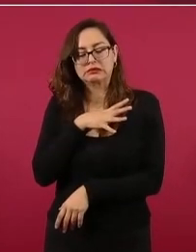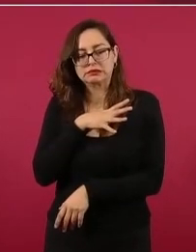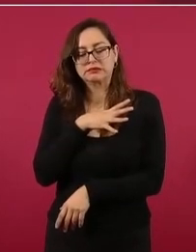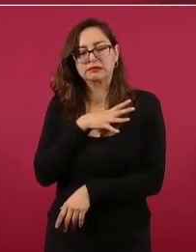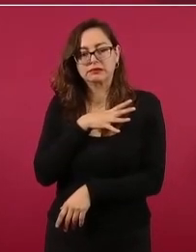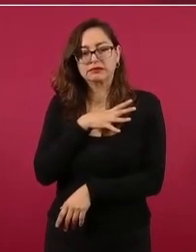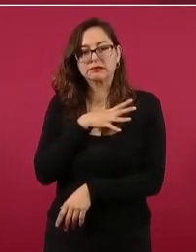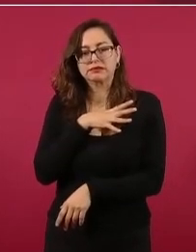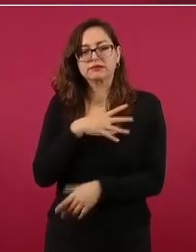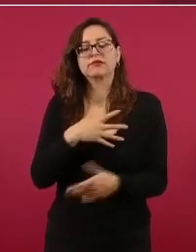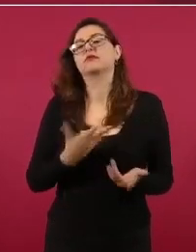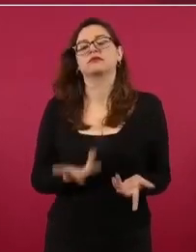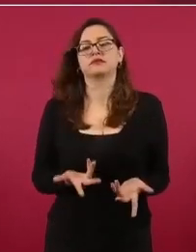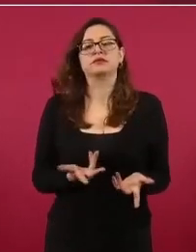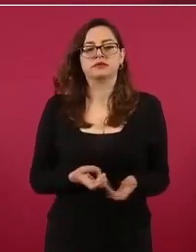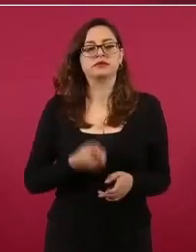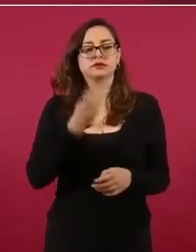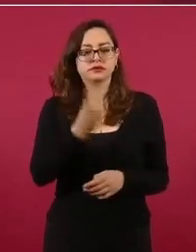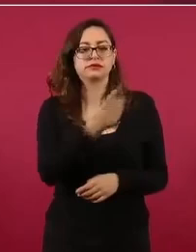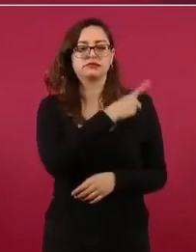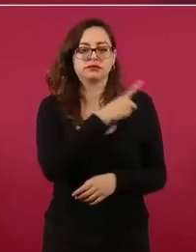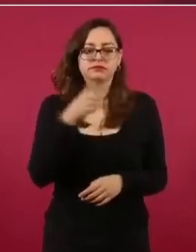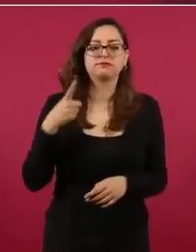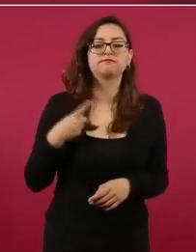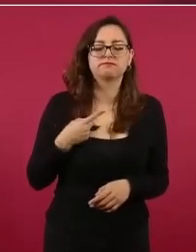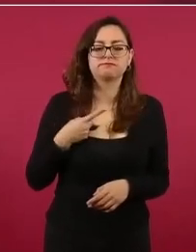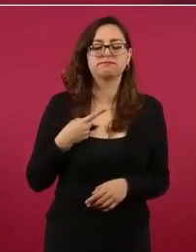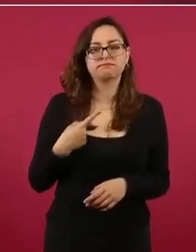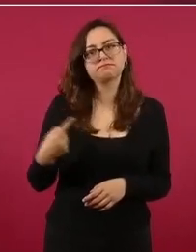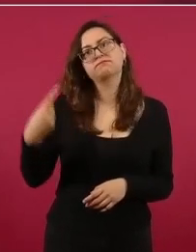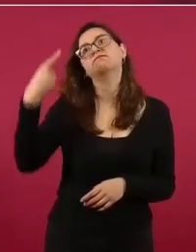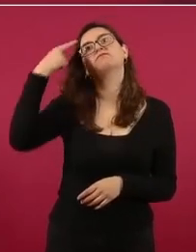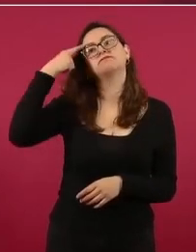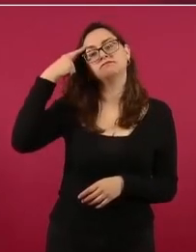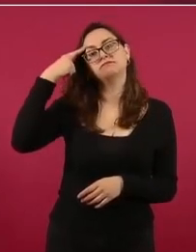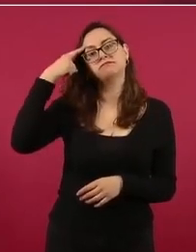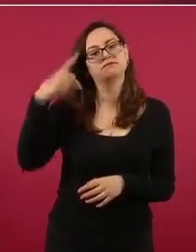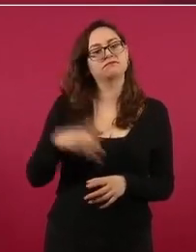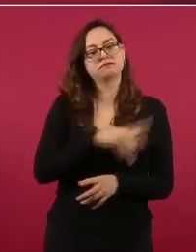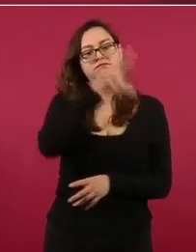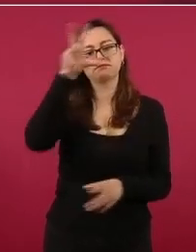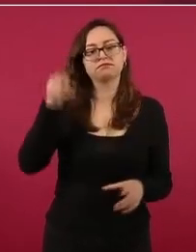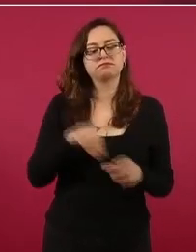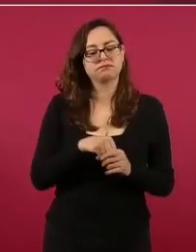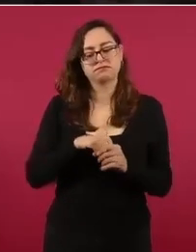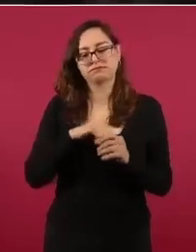De todas maneras, hay que tener todos los elementos.